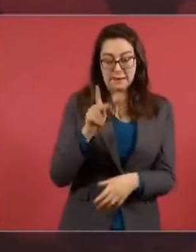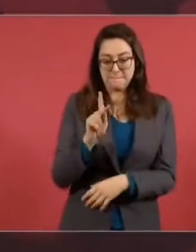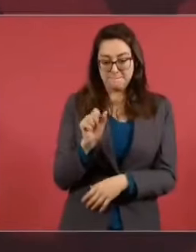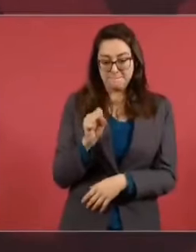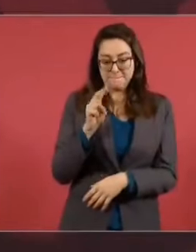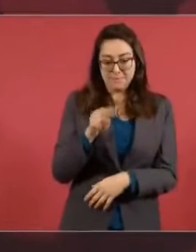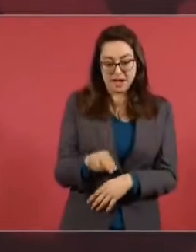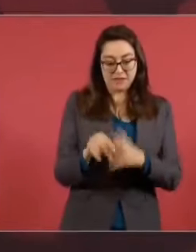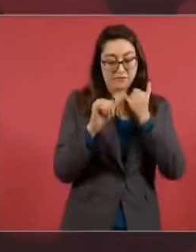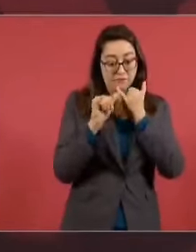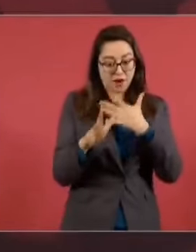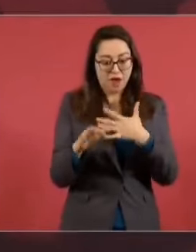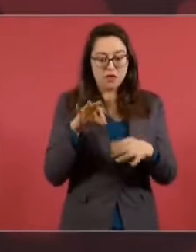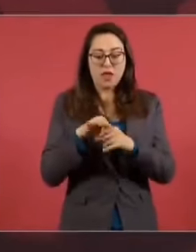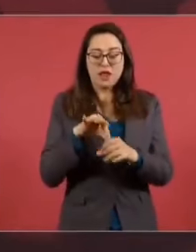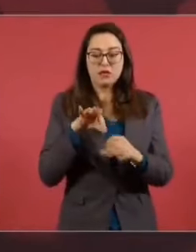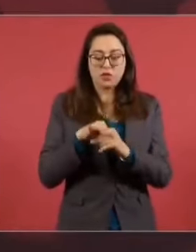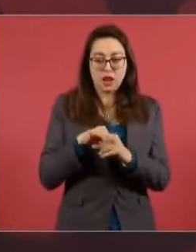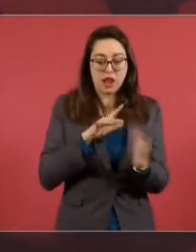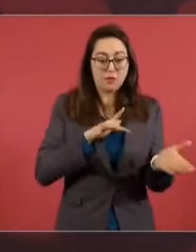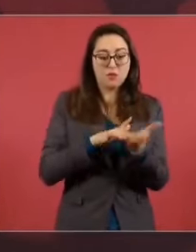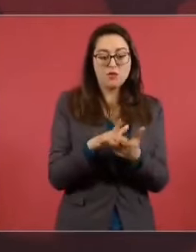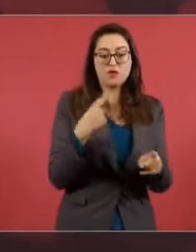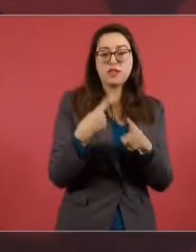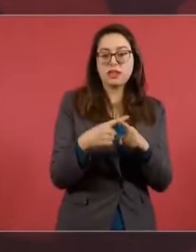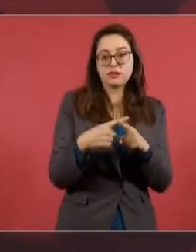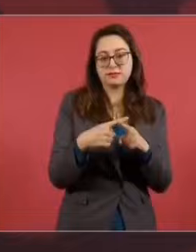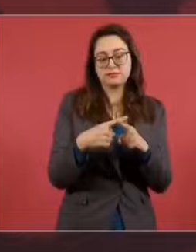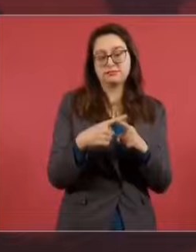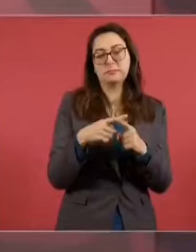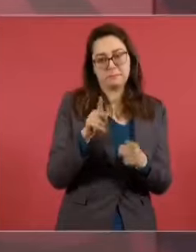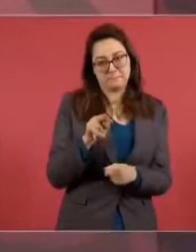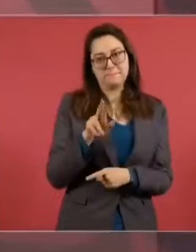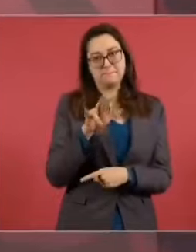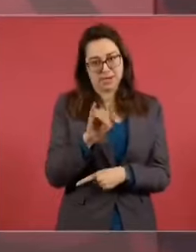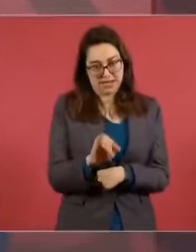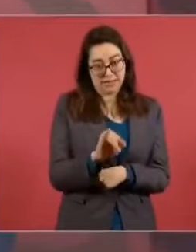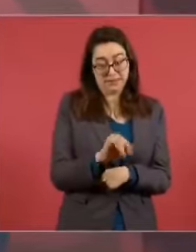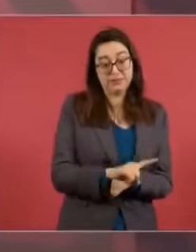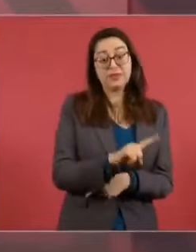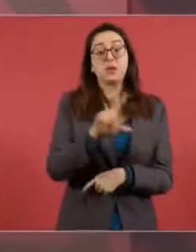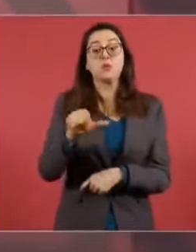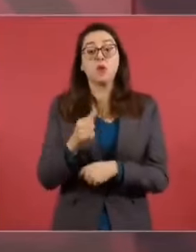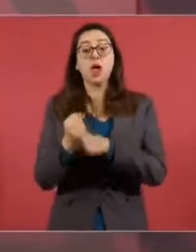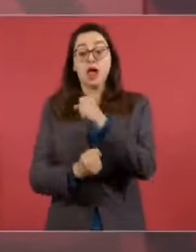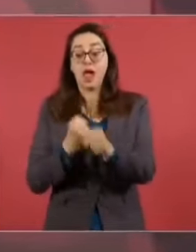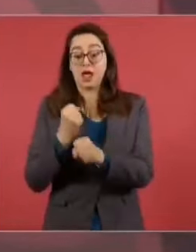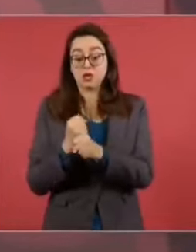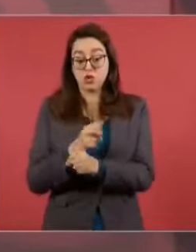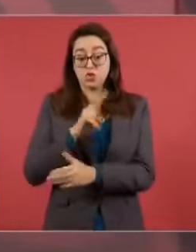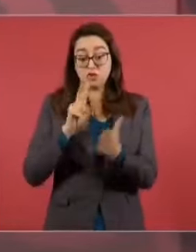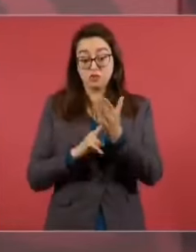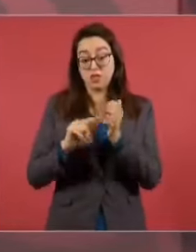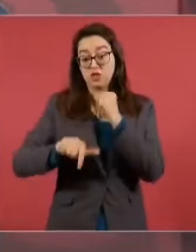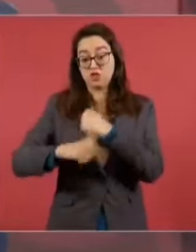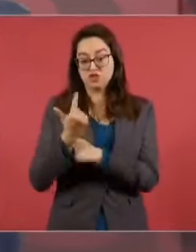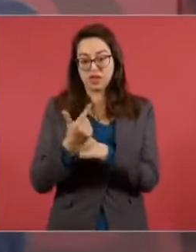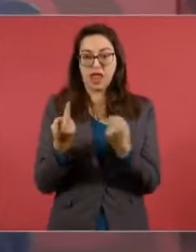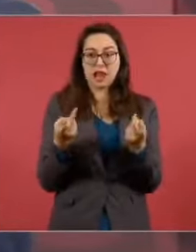En el 2012 el PAN le ayudó al PRI,